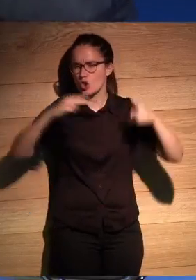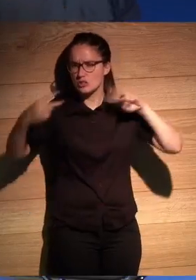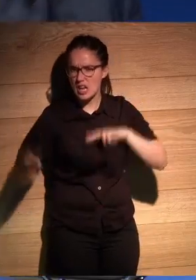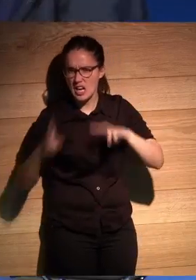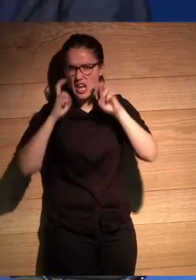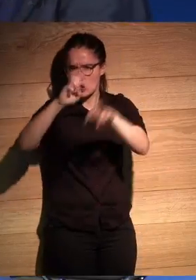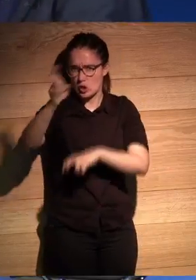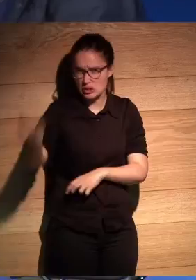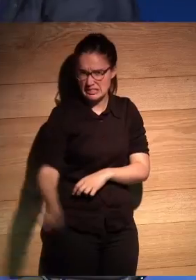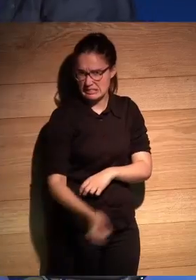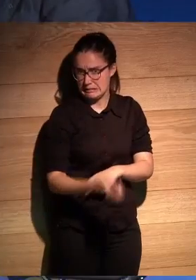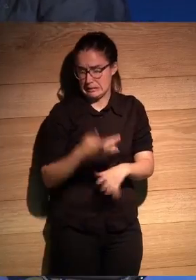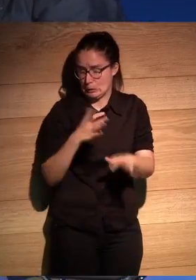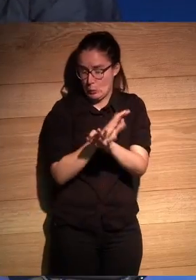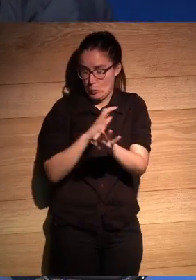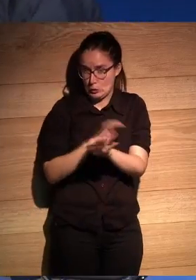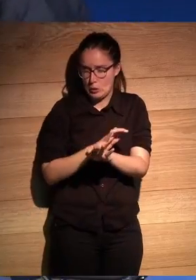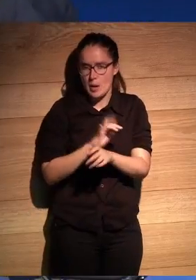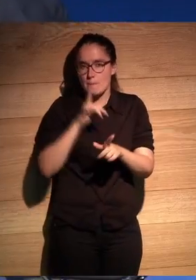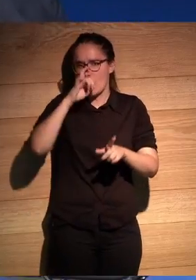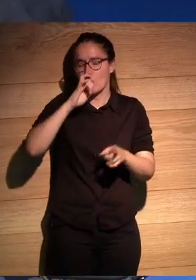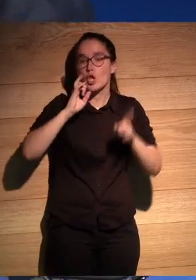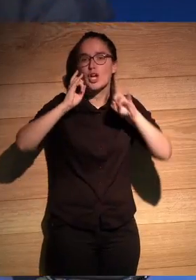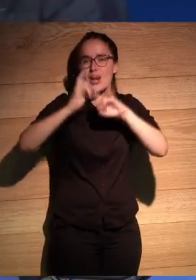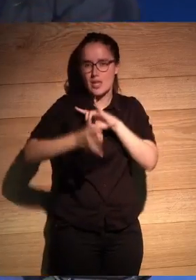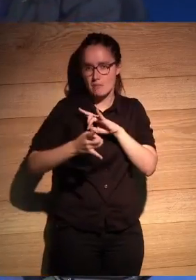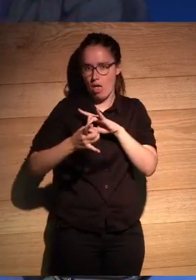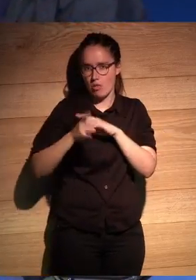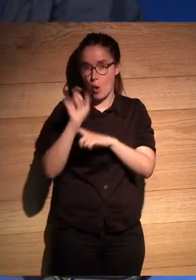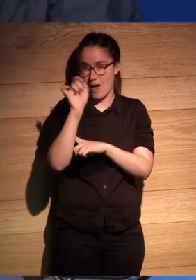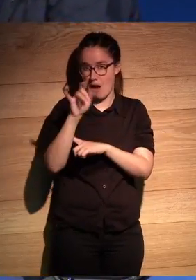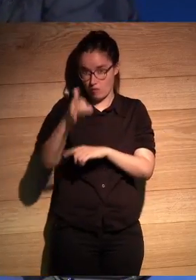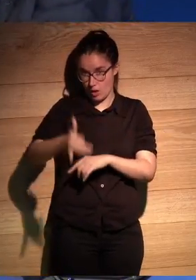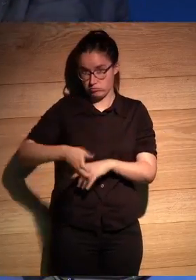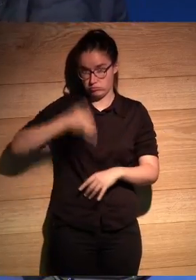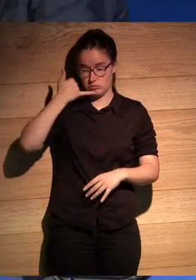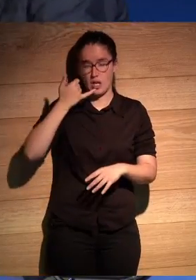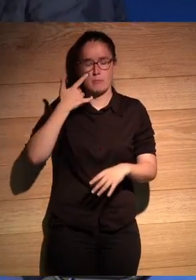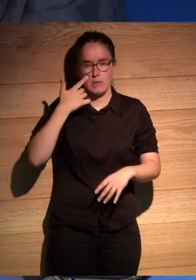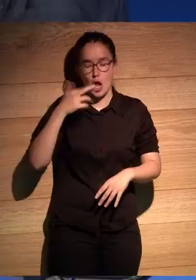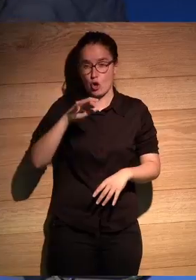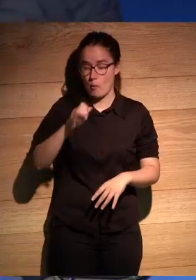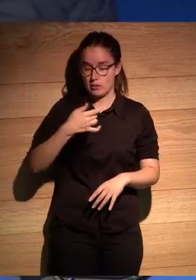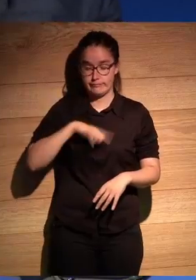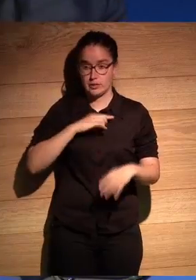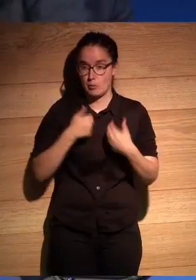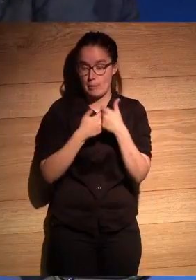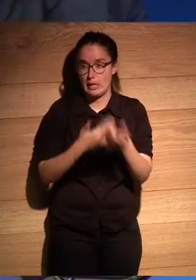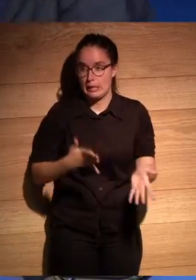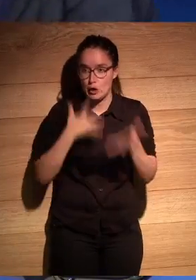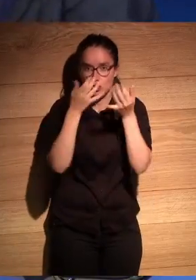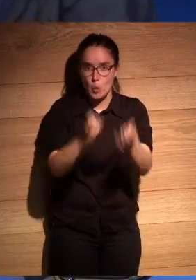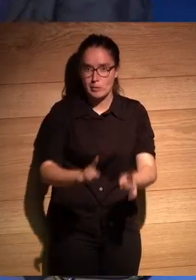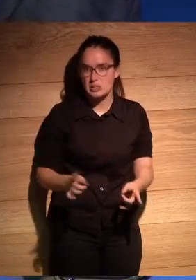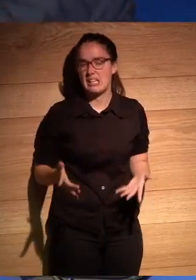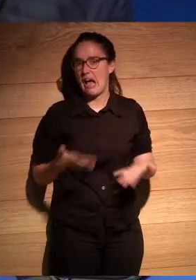en otros trenes etcétera etcétera y me acuerdo que lo llamé desde una cabina telefónica y dije mira Roberto estamos perdidos no vamos a llegar no